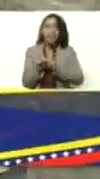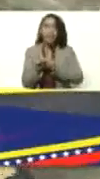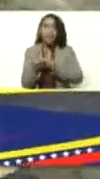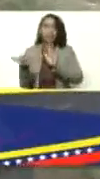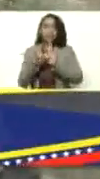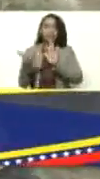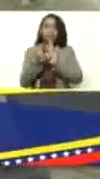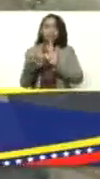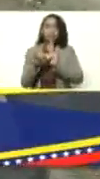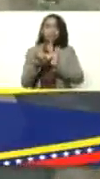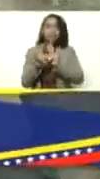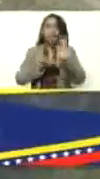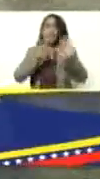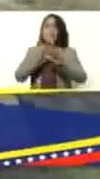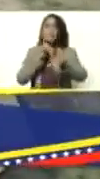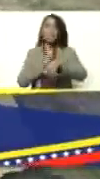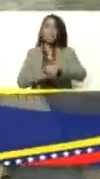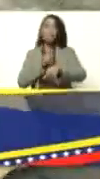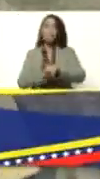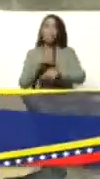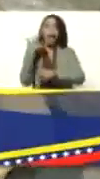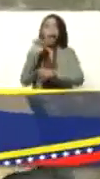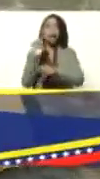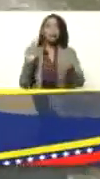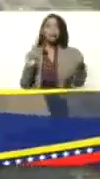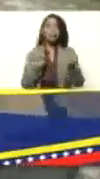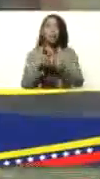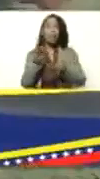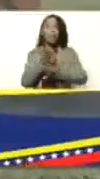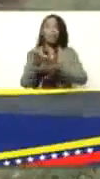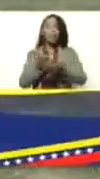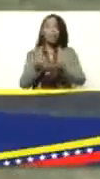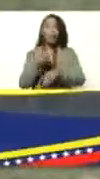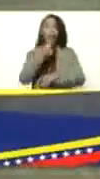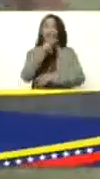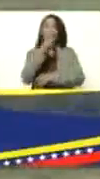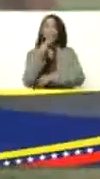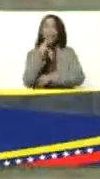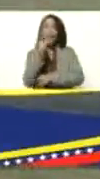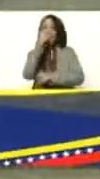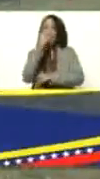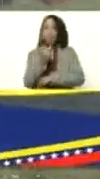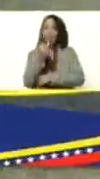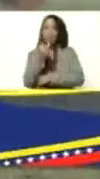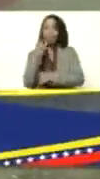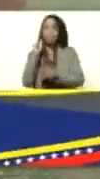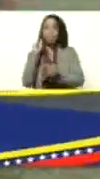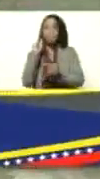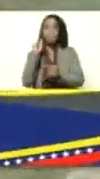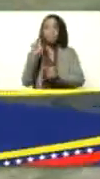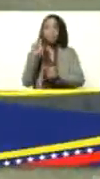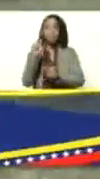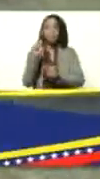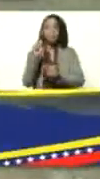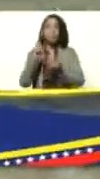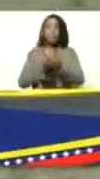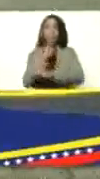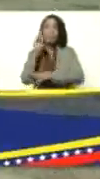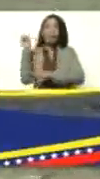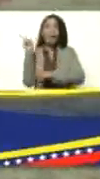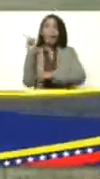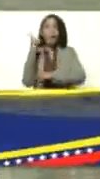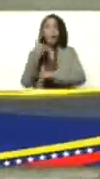apenas quince minutos se encuentra el municipio Zamora Punta de Mata allí tenemos una planta